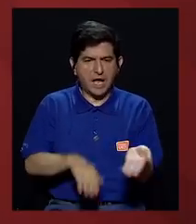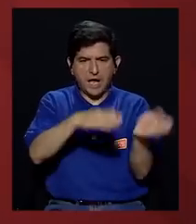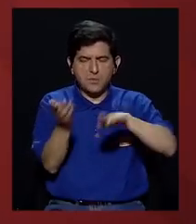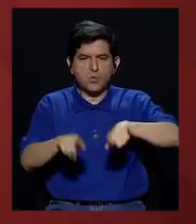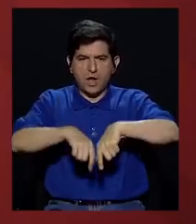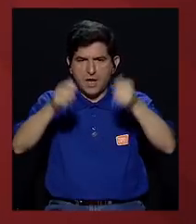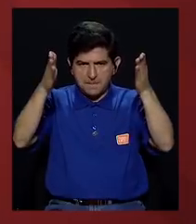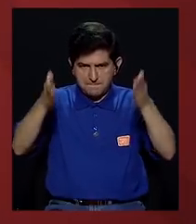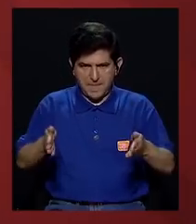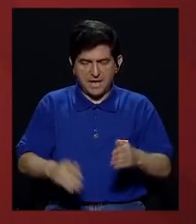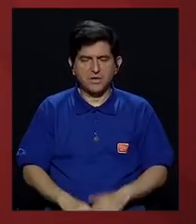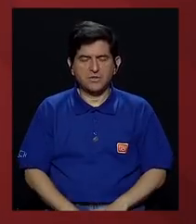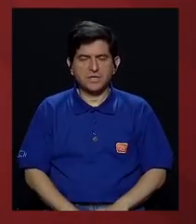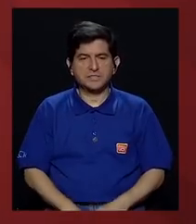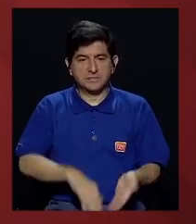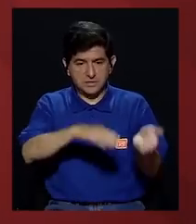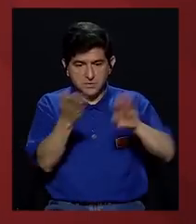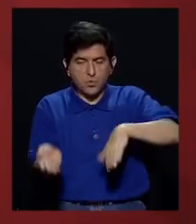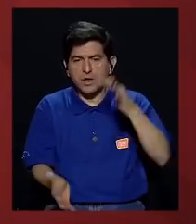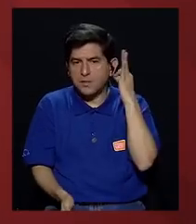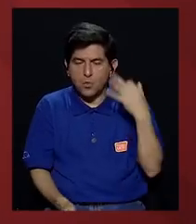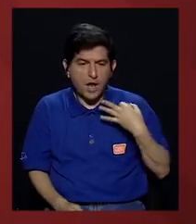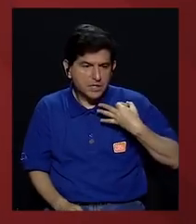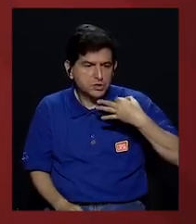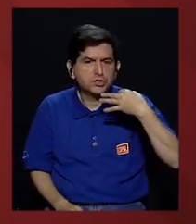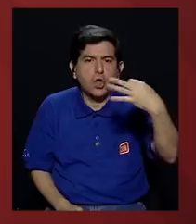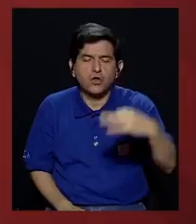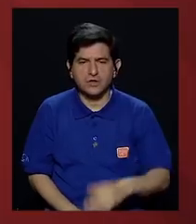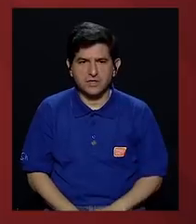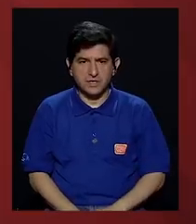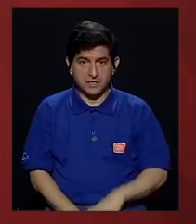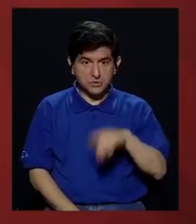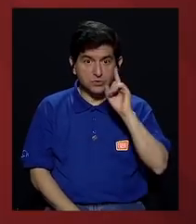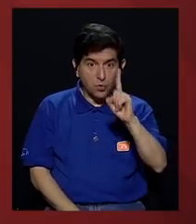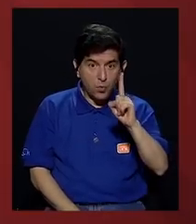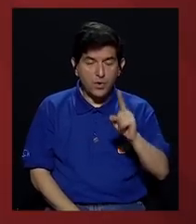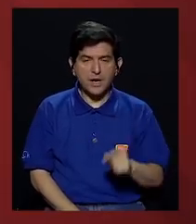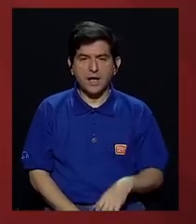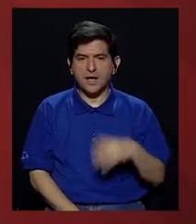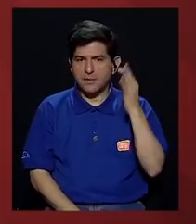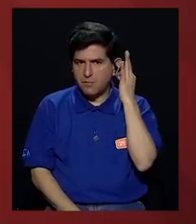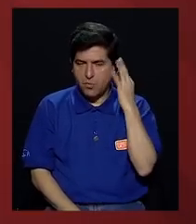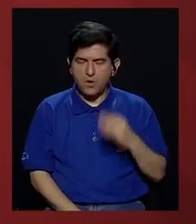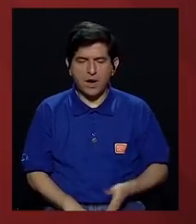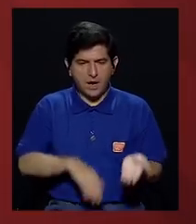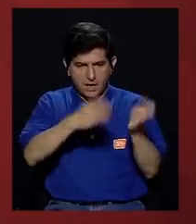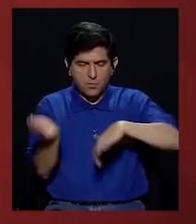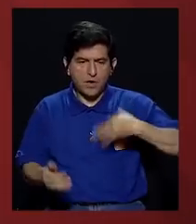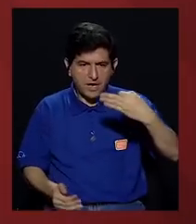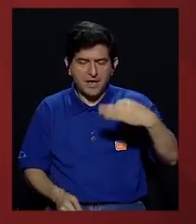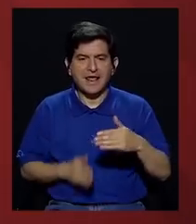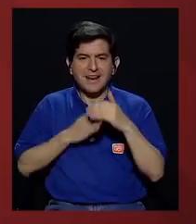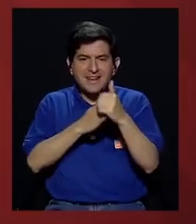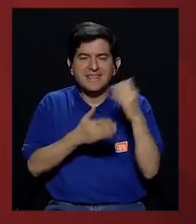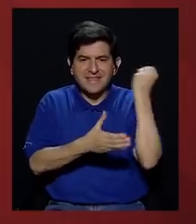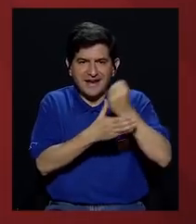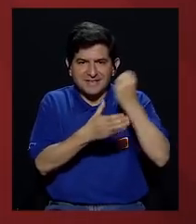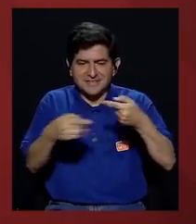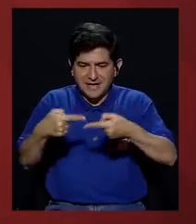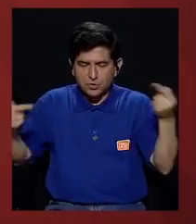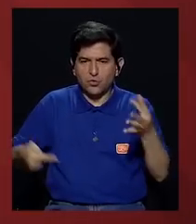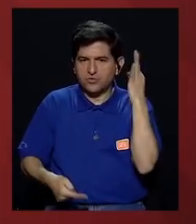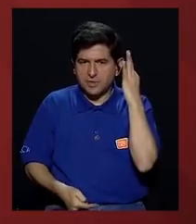periodistas, inclusive fallecen mujeres todos los días. Fallece una mujer todos los días porque es el líder en femicidios en toda América Latina.